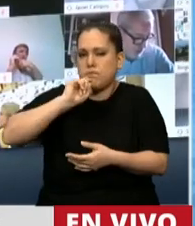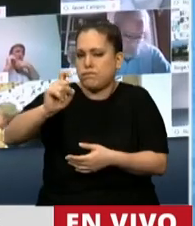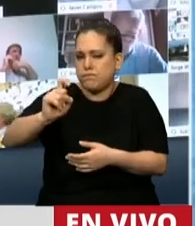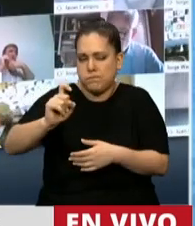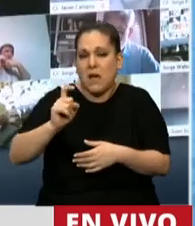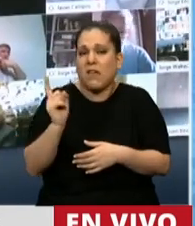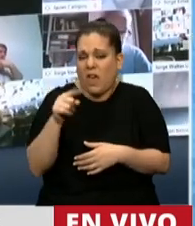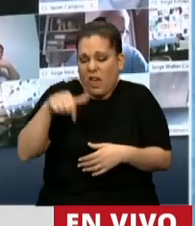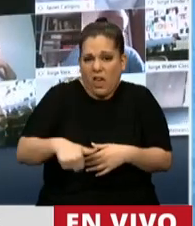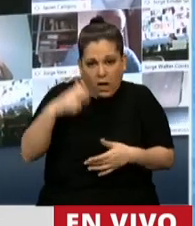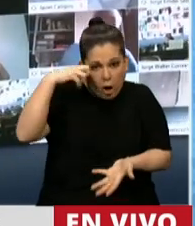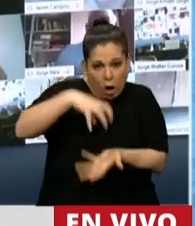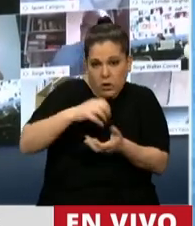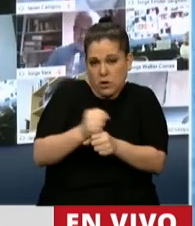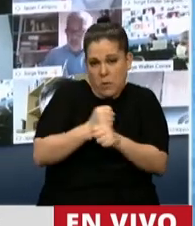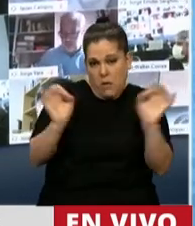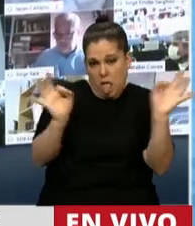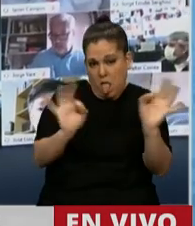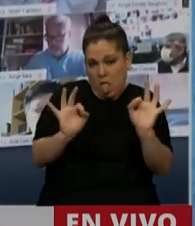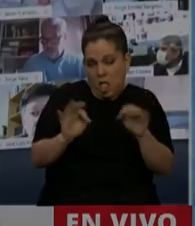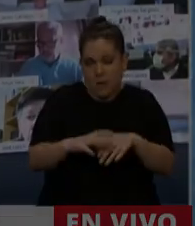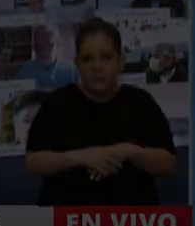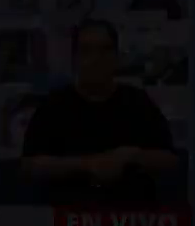y fraudulenta que ni siquiera pasó por este Congreso. Muchas gracias, presidente. Gracias, diputado.